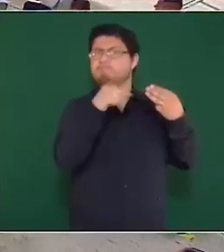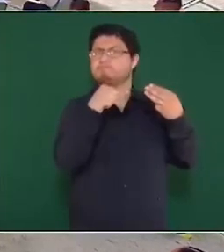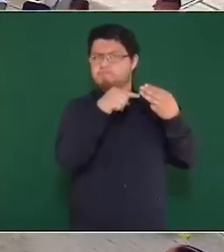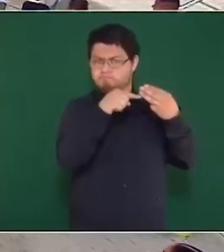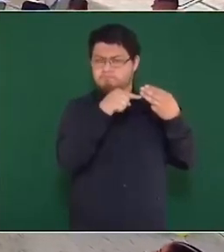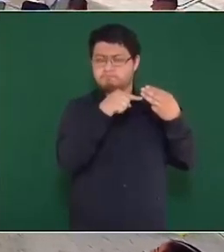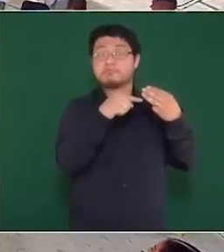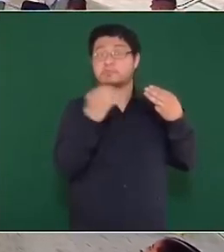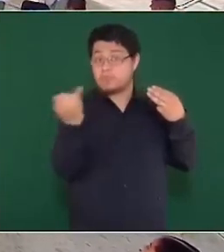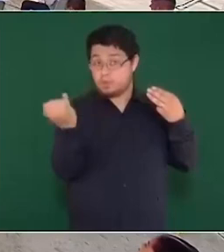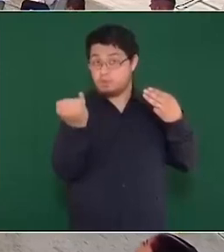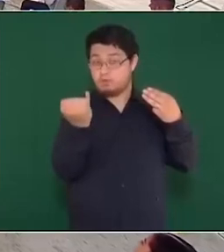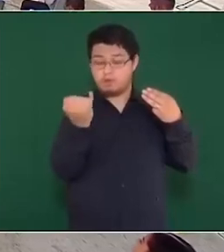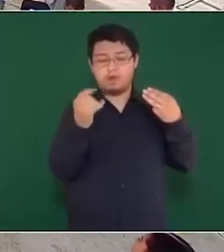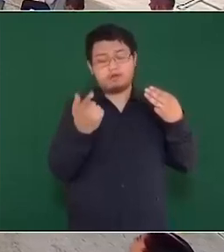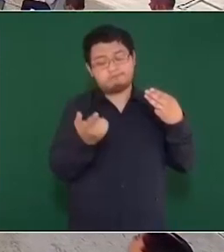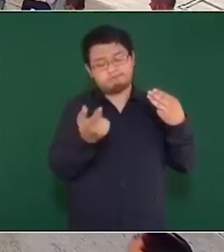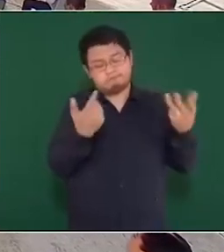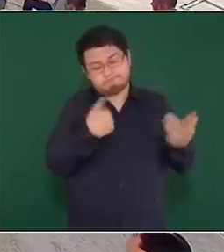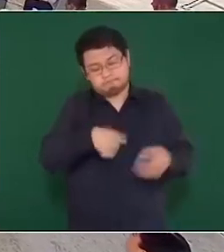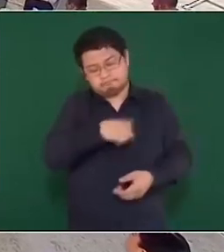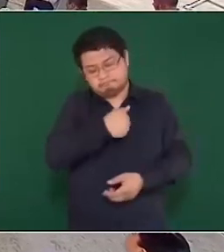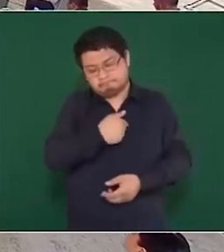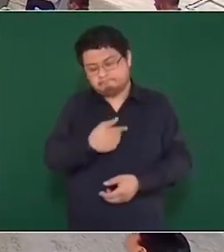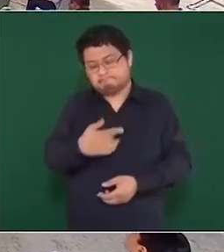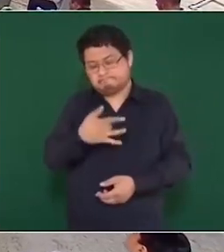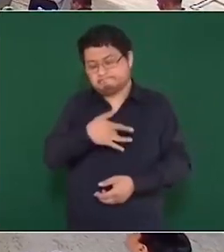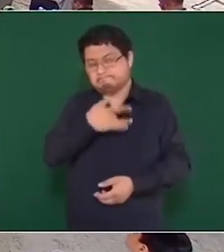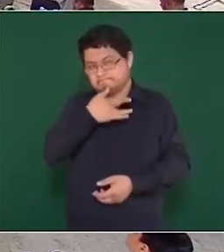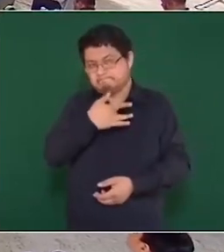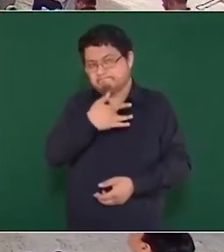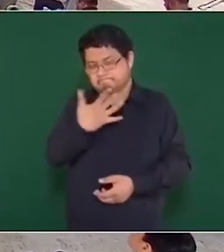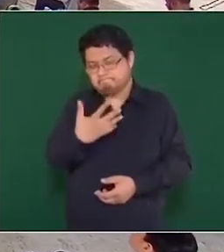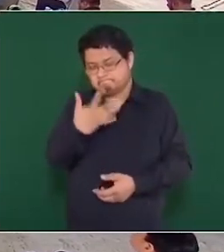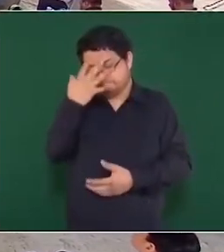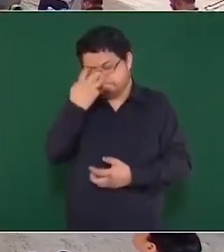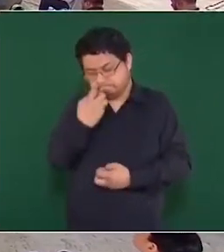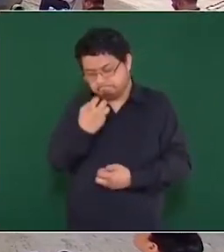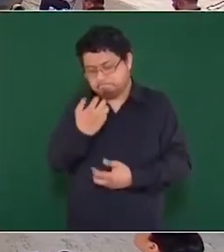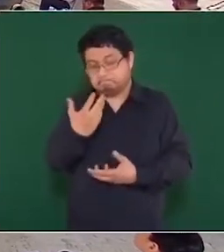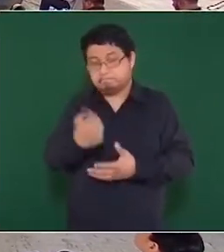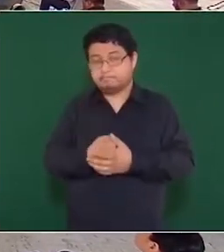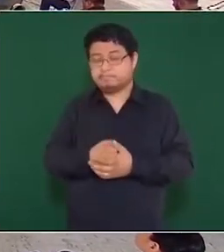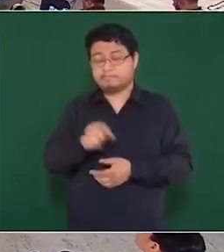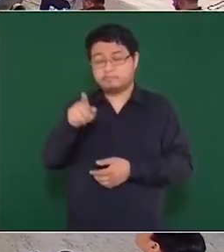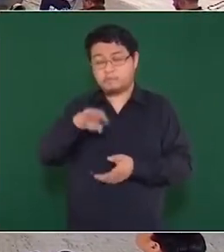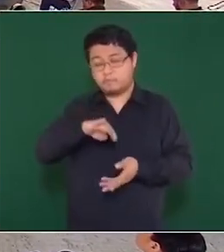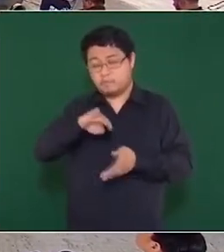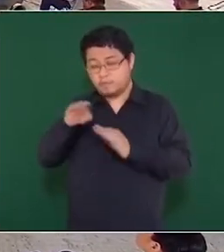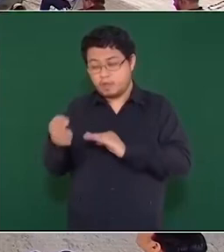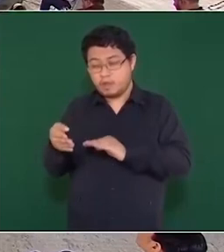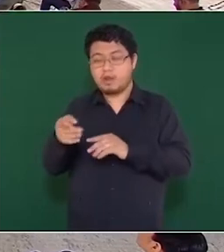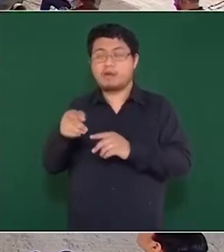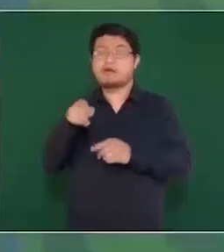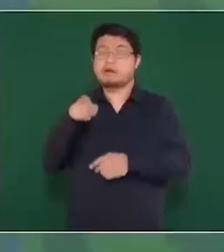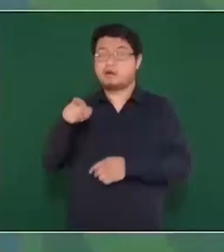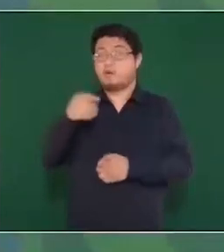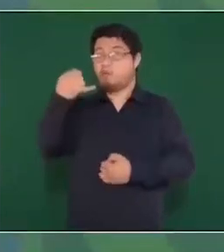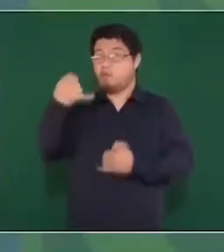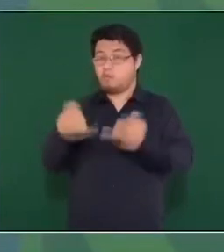así como lamentamos la pérdida de este juez, del Poder